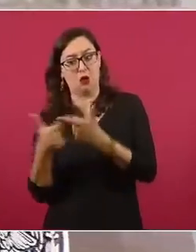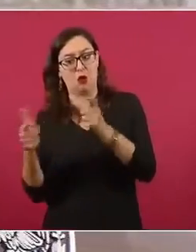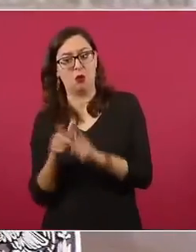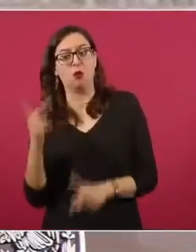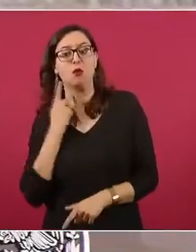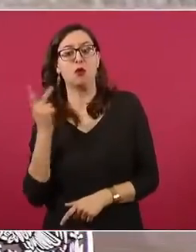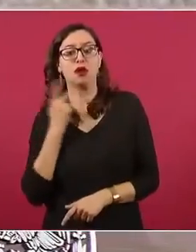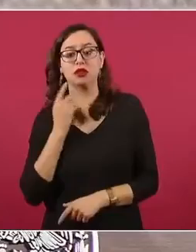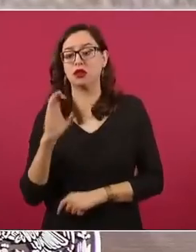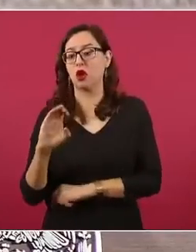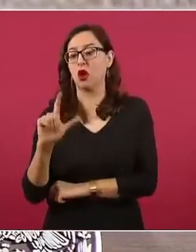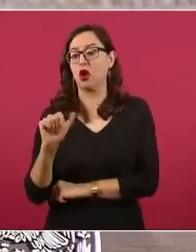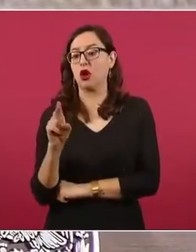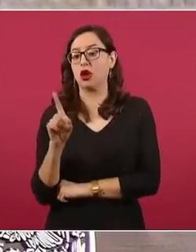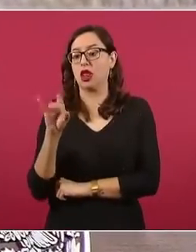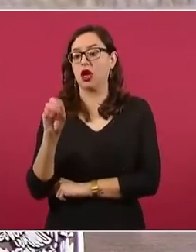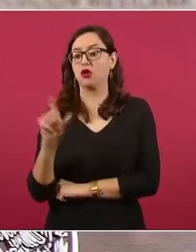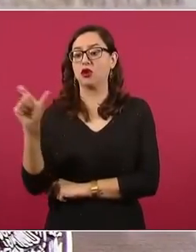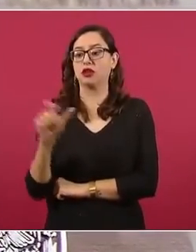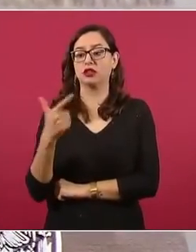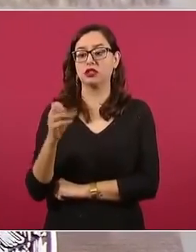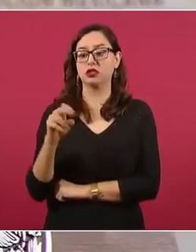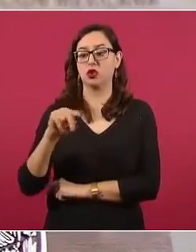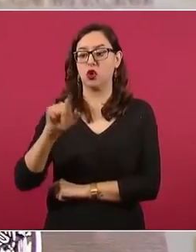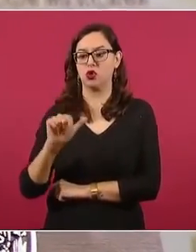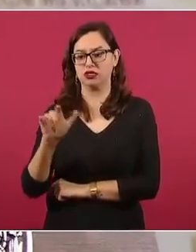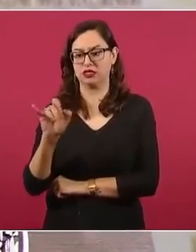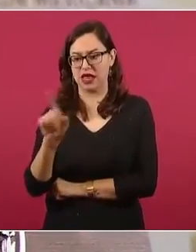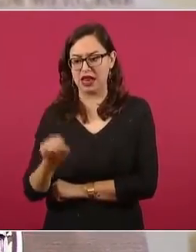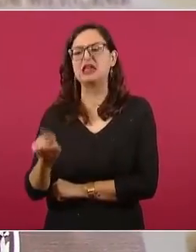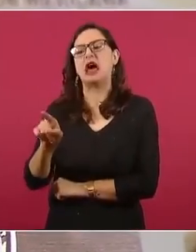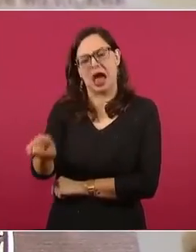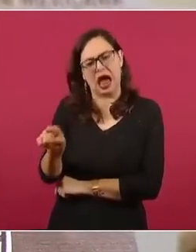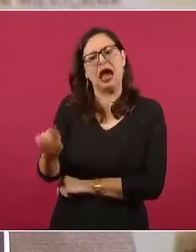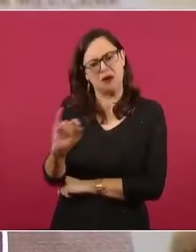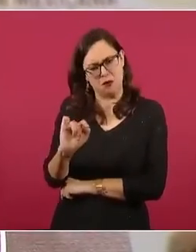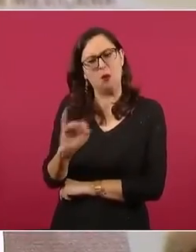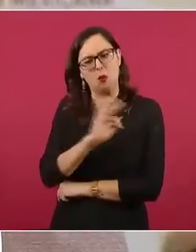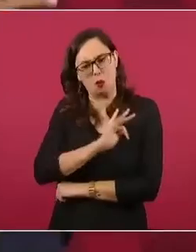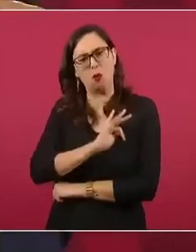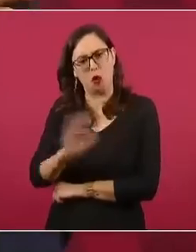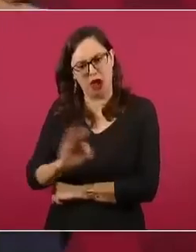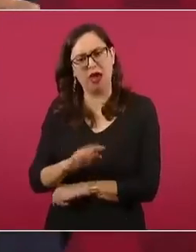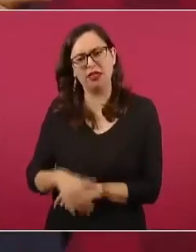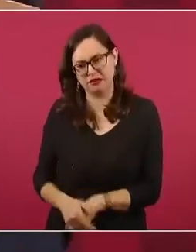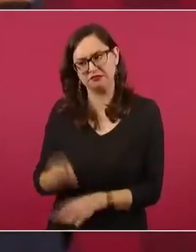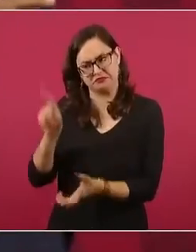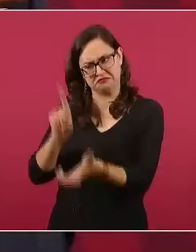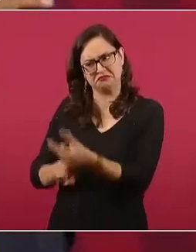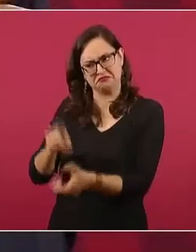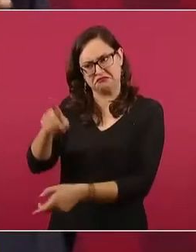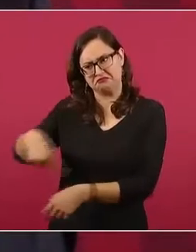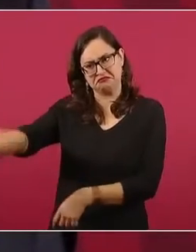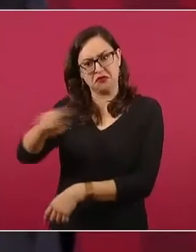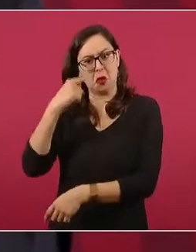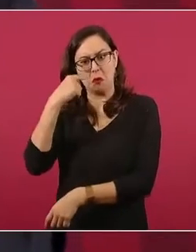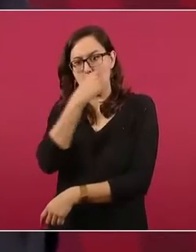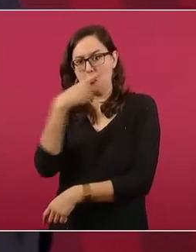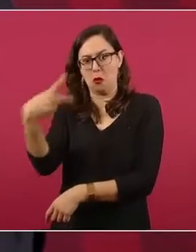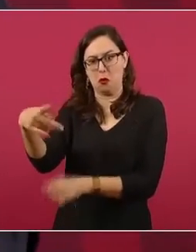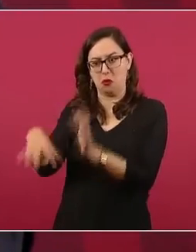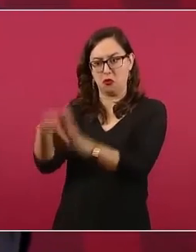pero en un partido democrático que busca una transformación,